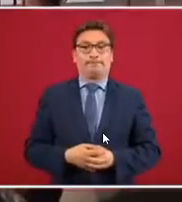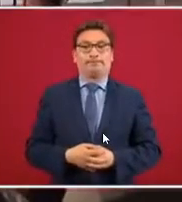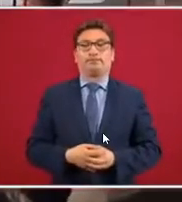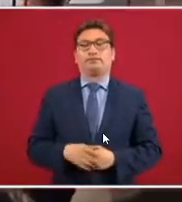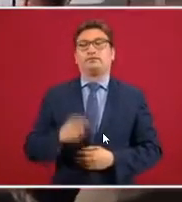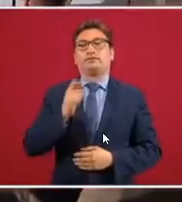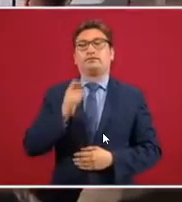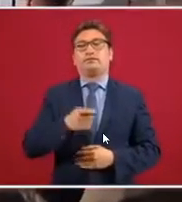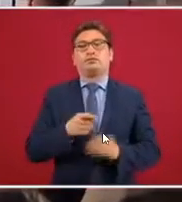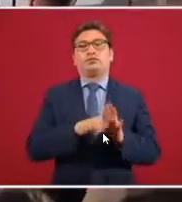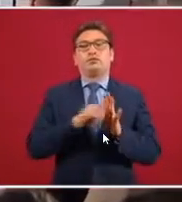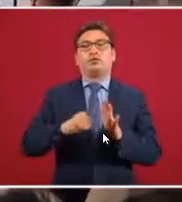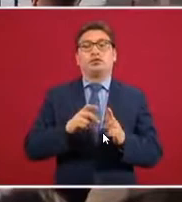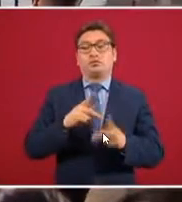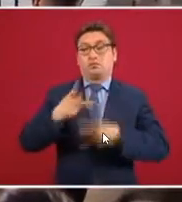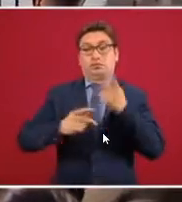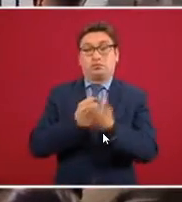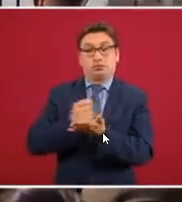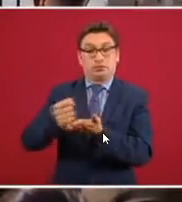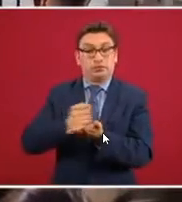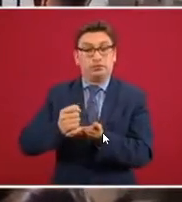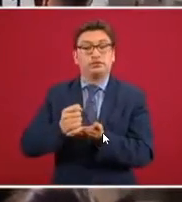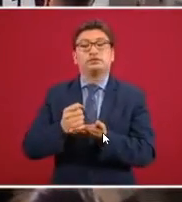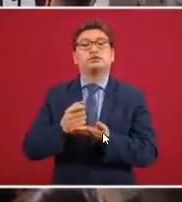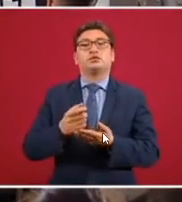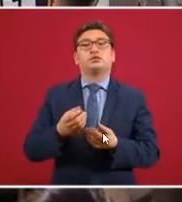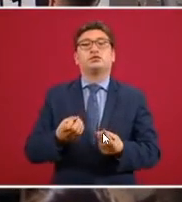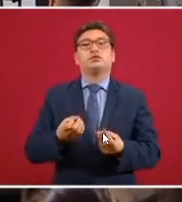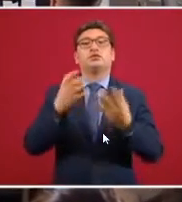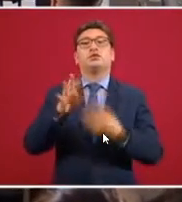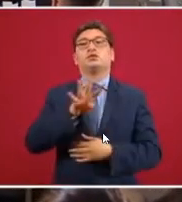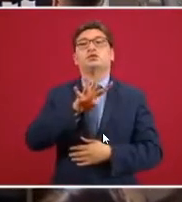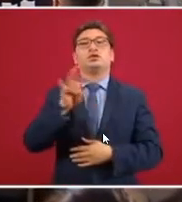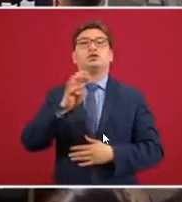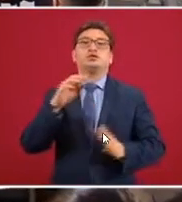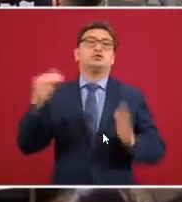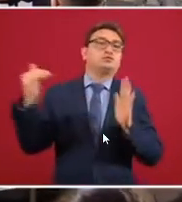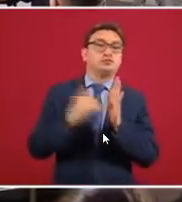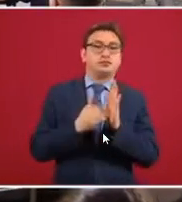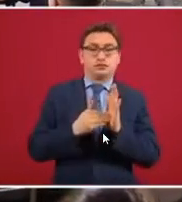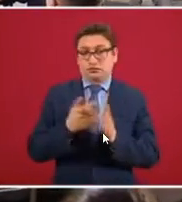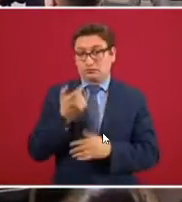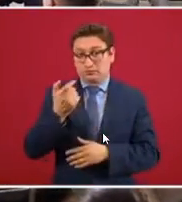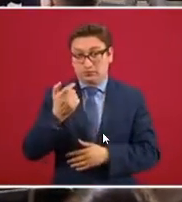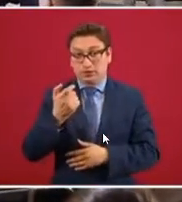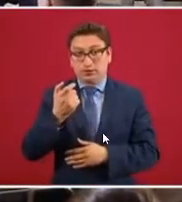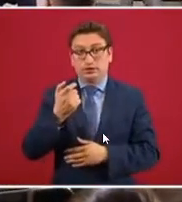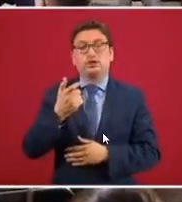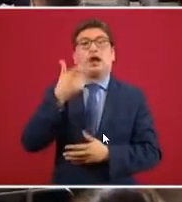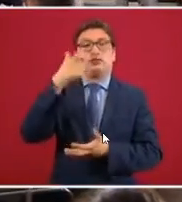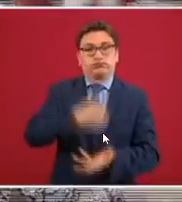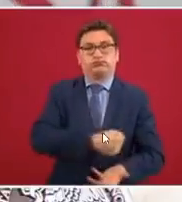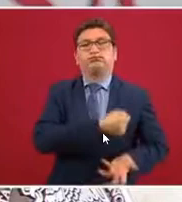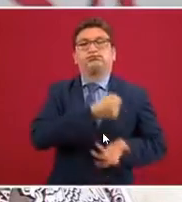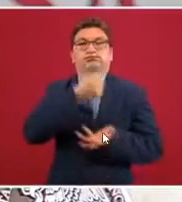que si el crédito es de 400 mil pesos se le entregue